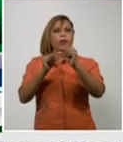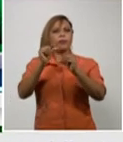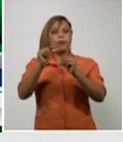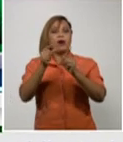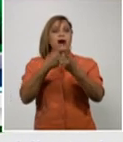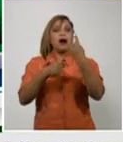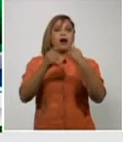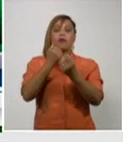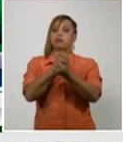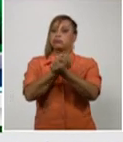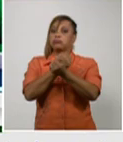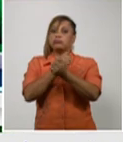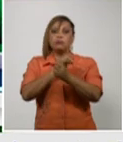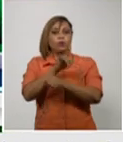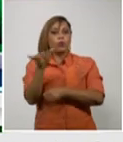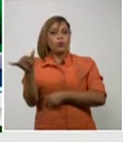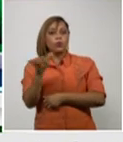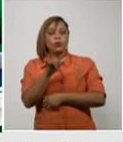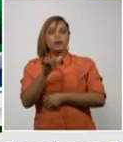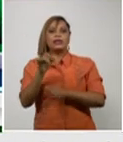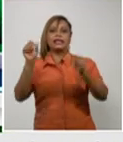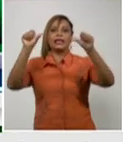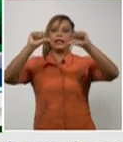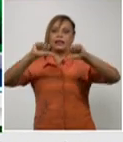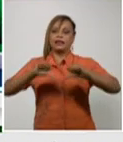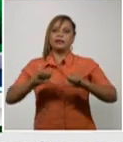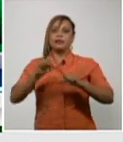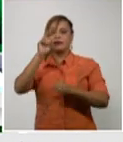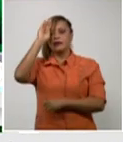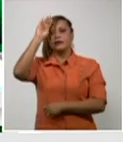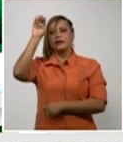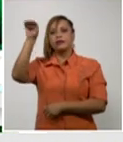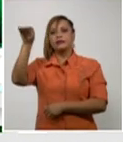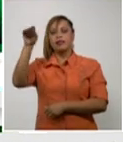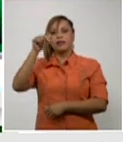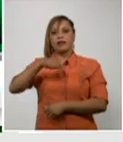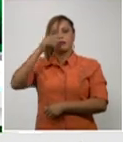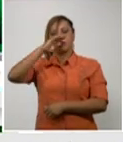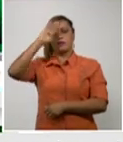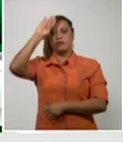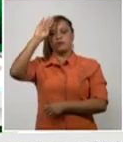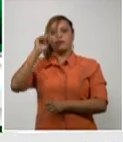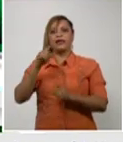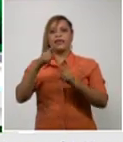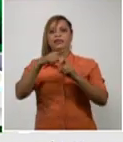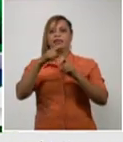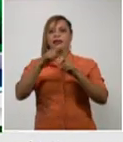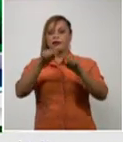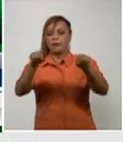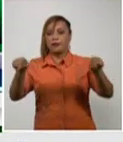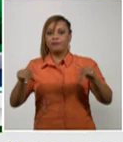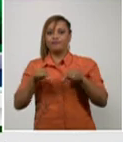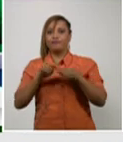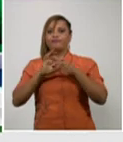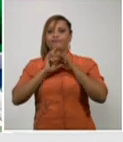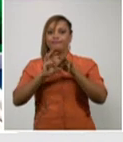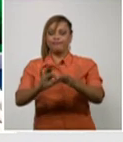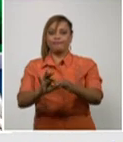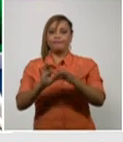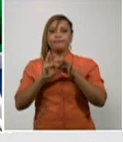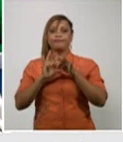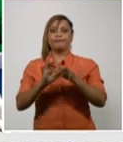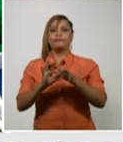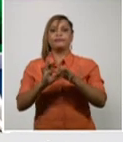el número de críticos que tenemos ingresados en nuestras terapias intensivas resumen el cuadro